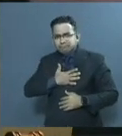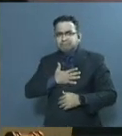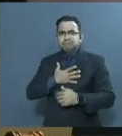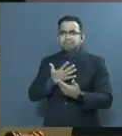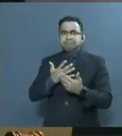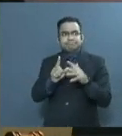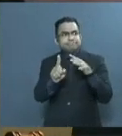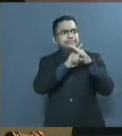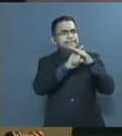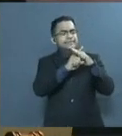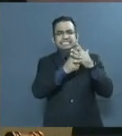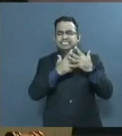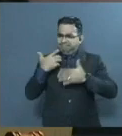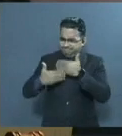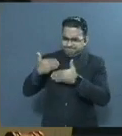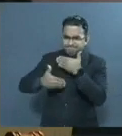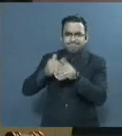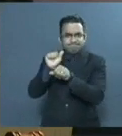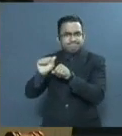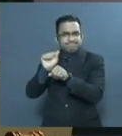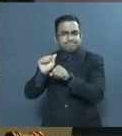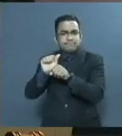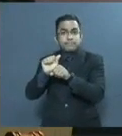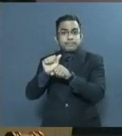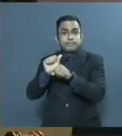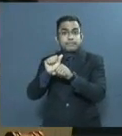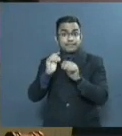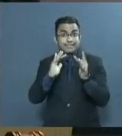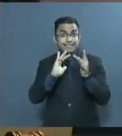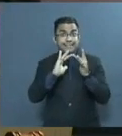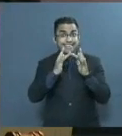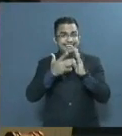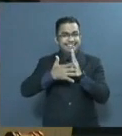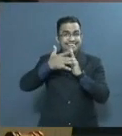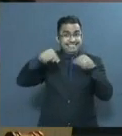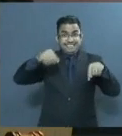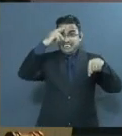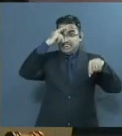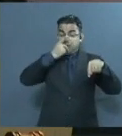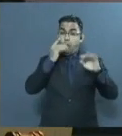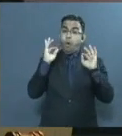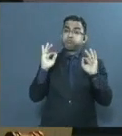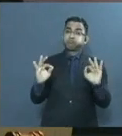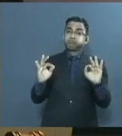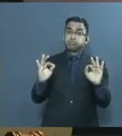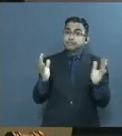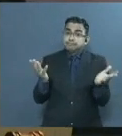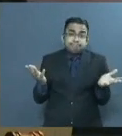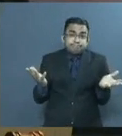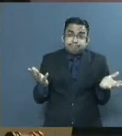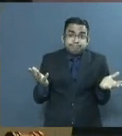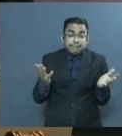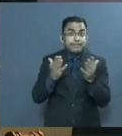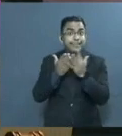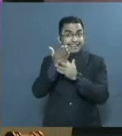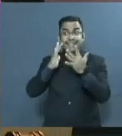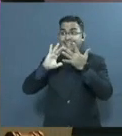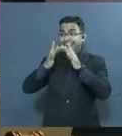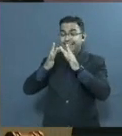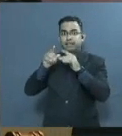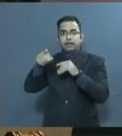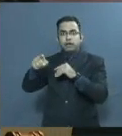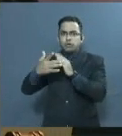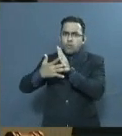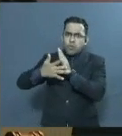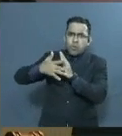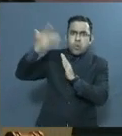responder a la situación. Las capacidades tecnológicas del país no son óptimas. La brecha digital es una realidad